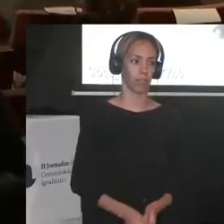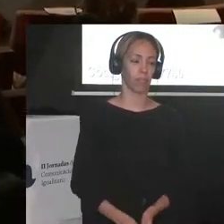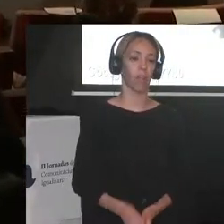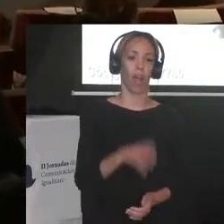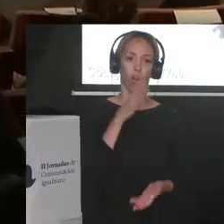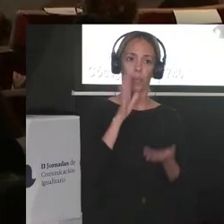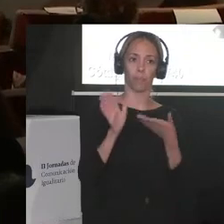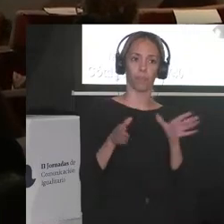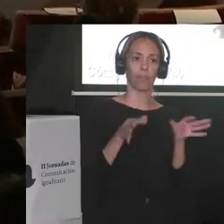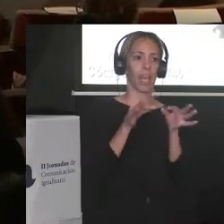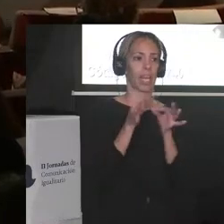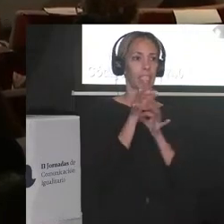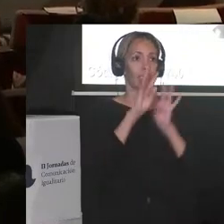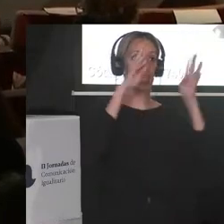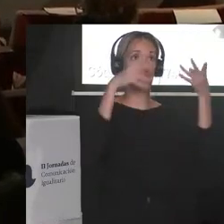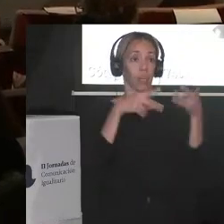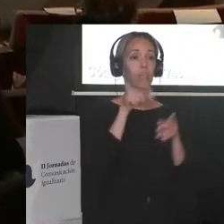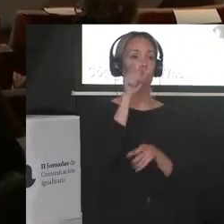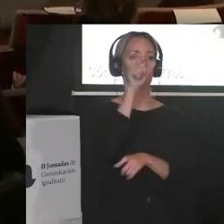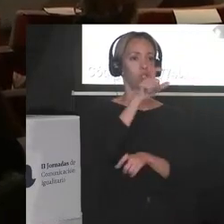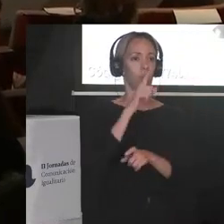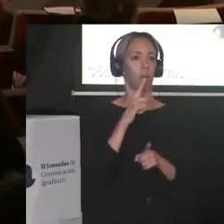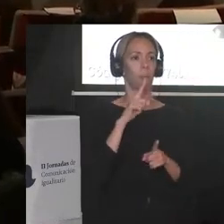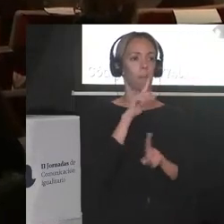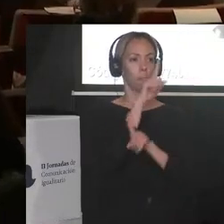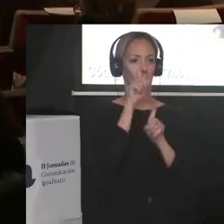pasamos al streaming han llegado preguntas por streaming